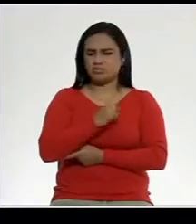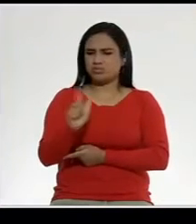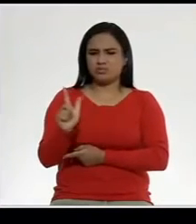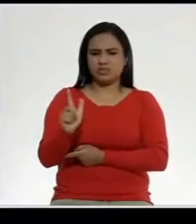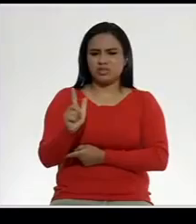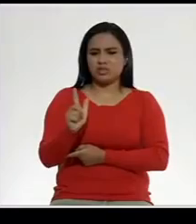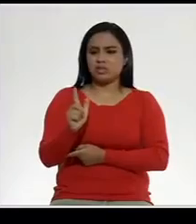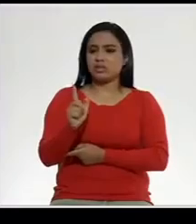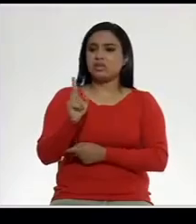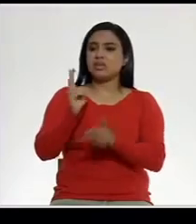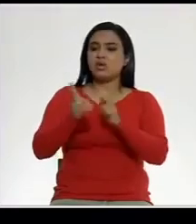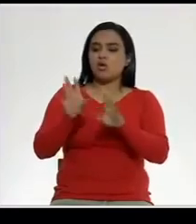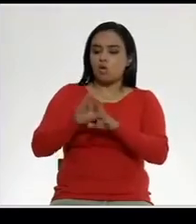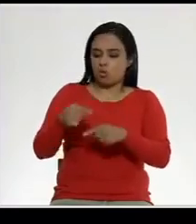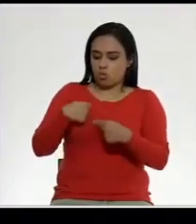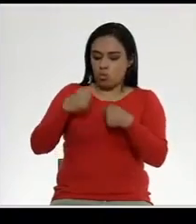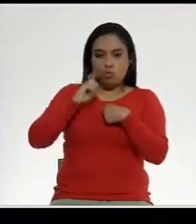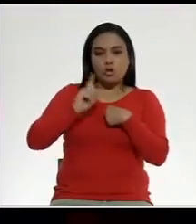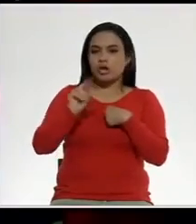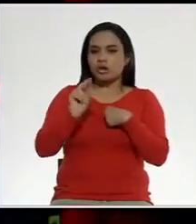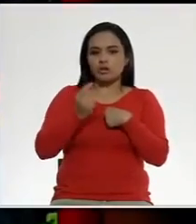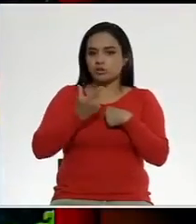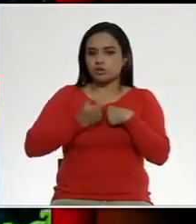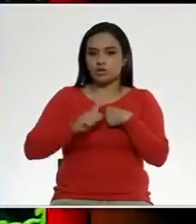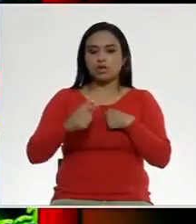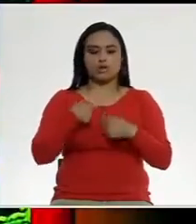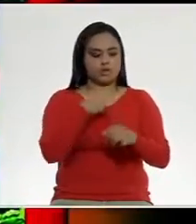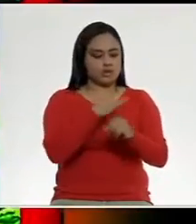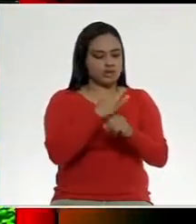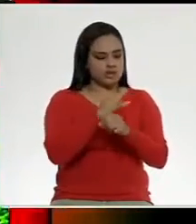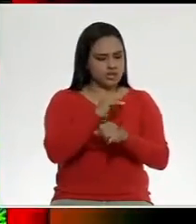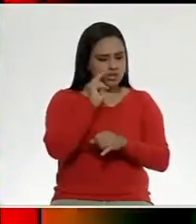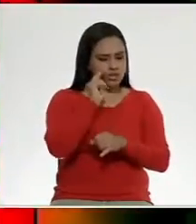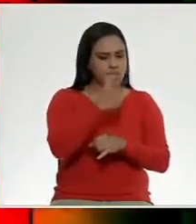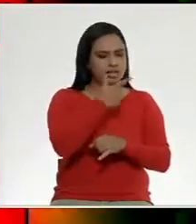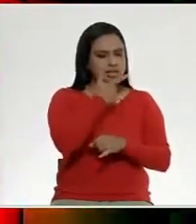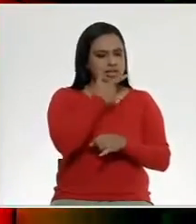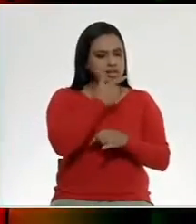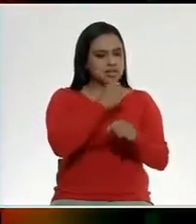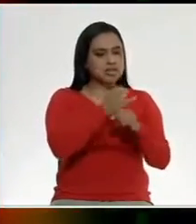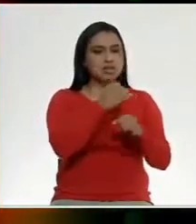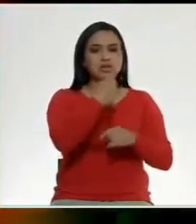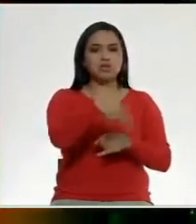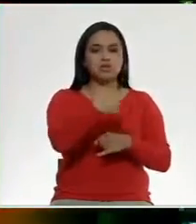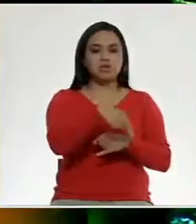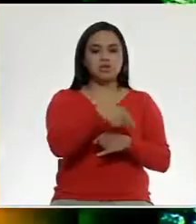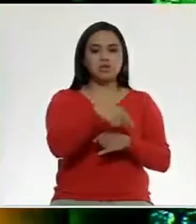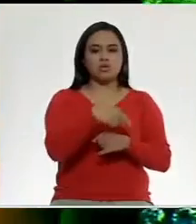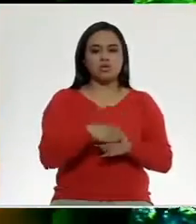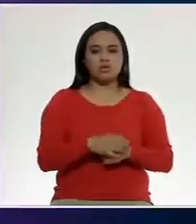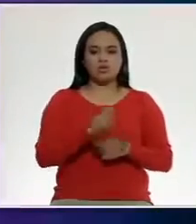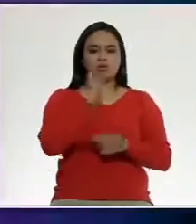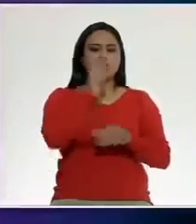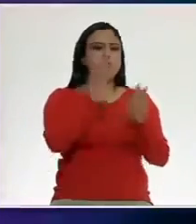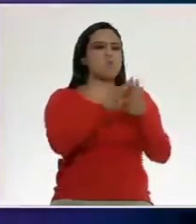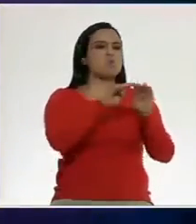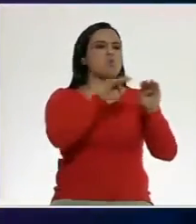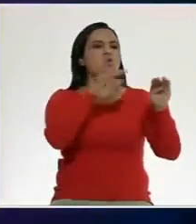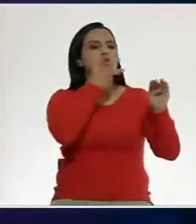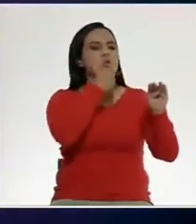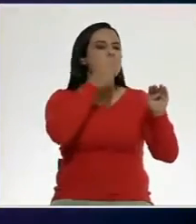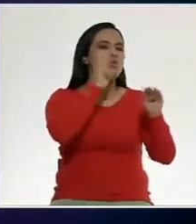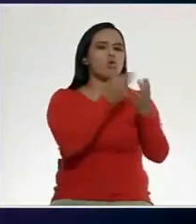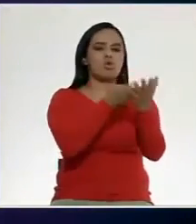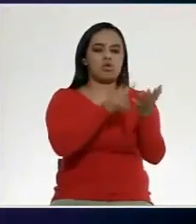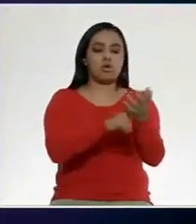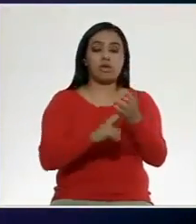hablen de ella, entonces en internet, en inglés, voy a poner que mis pronombres son estos pronombres neutrales y en cuanto